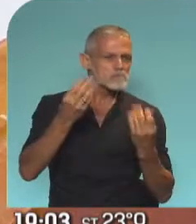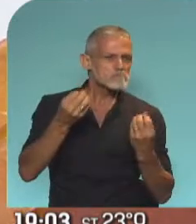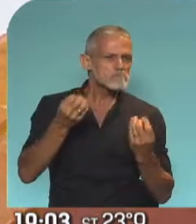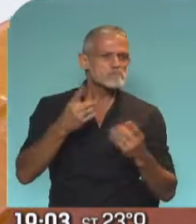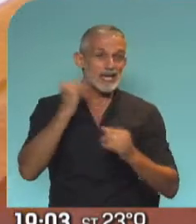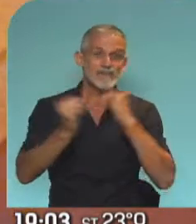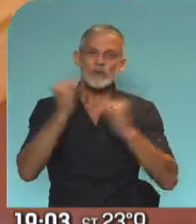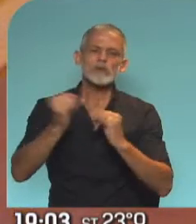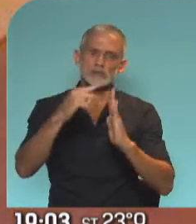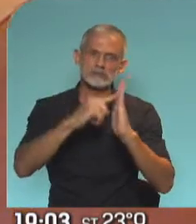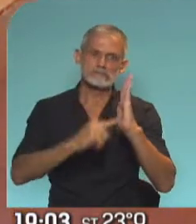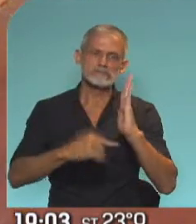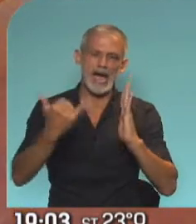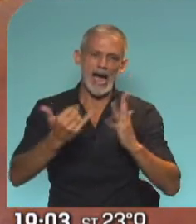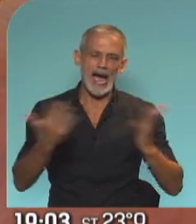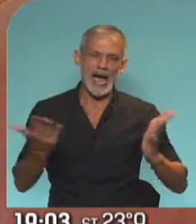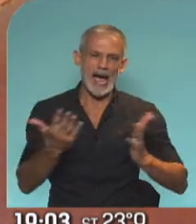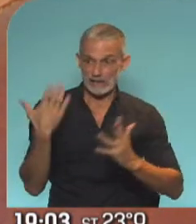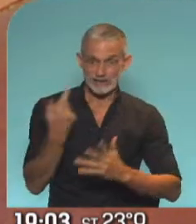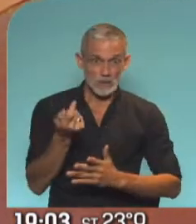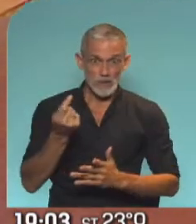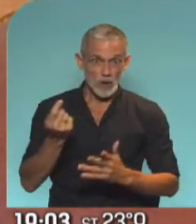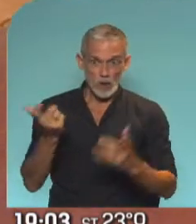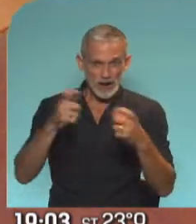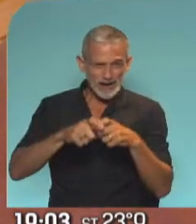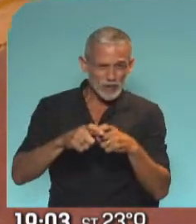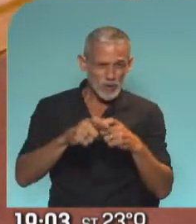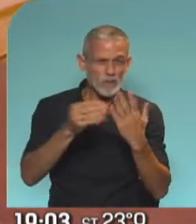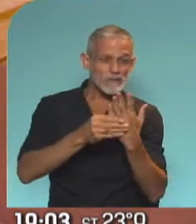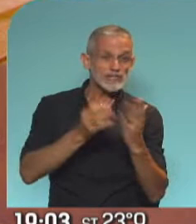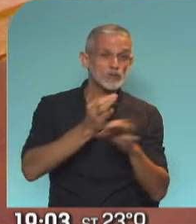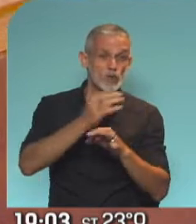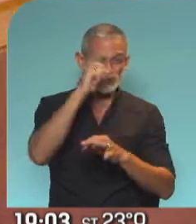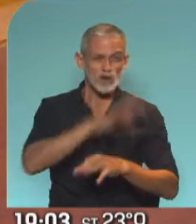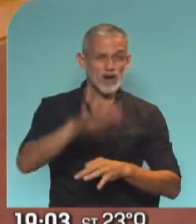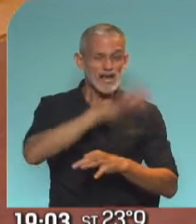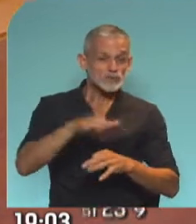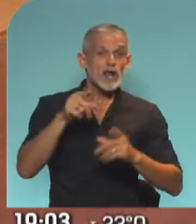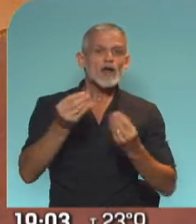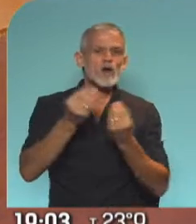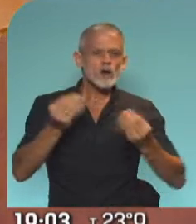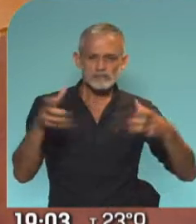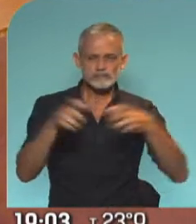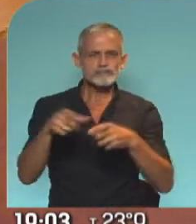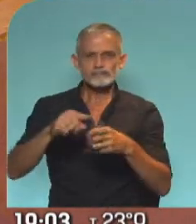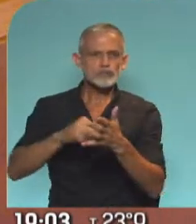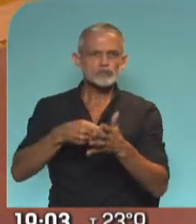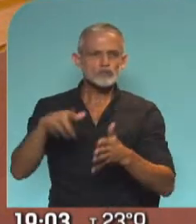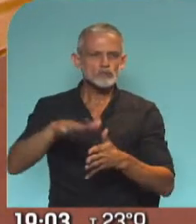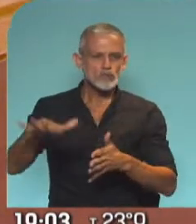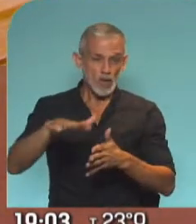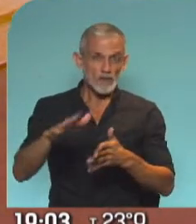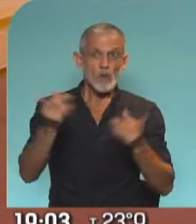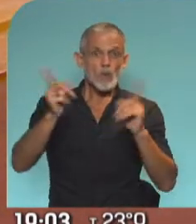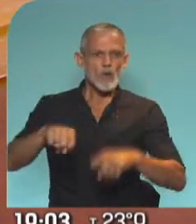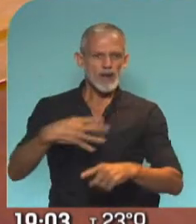Es mucha información, reciente además, porque esta reunión clave entre el Ministro de Educación de la Nación con lo que implica esta discusión por la